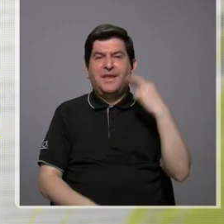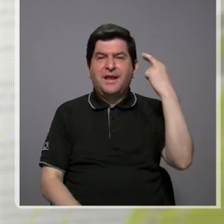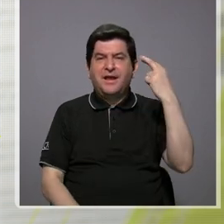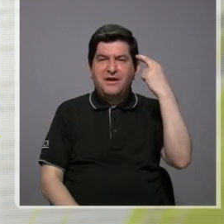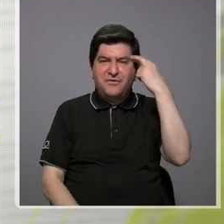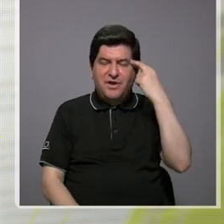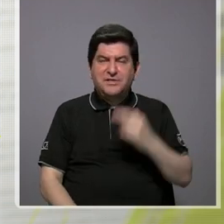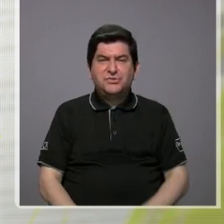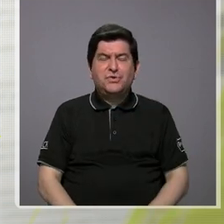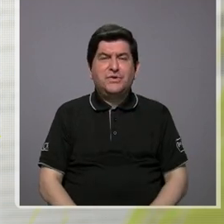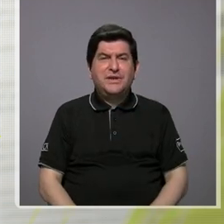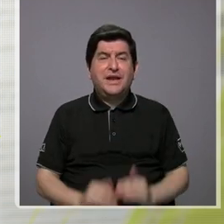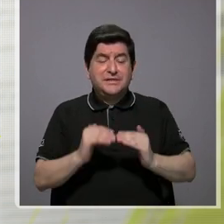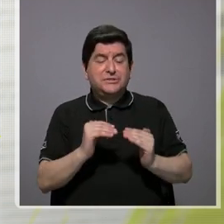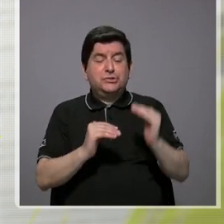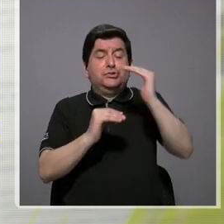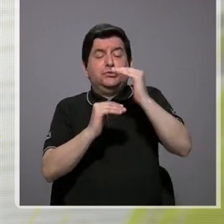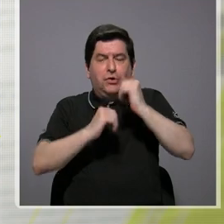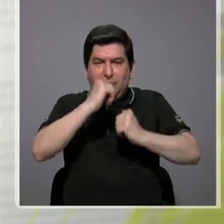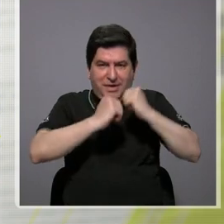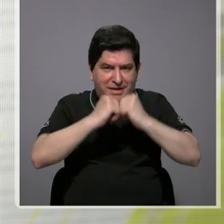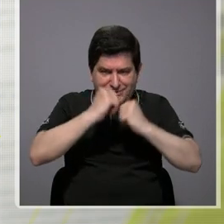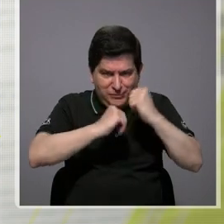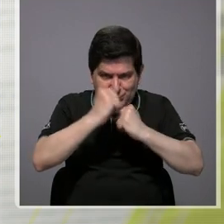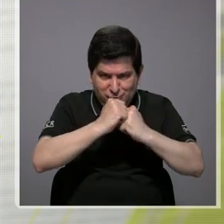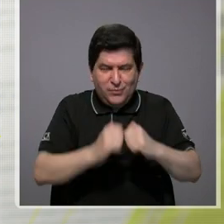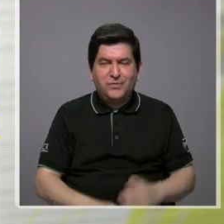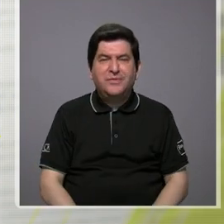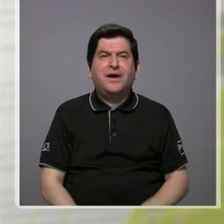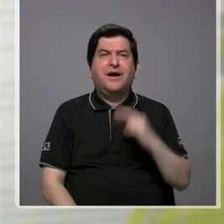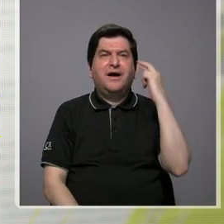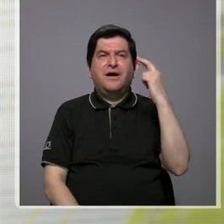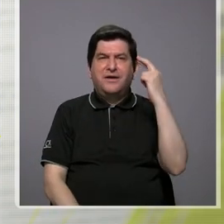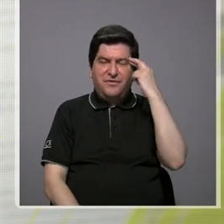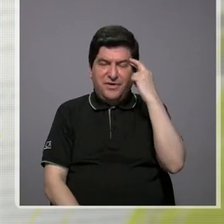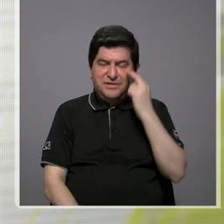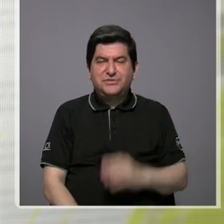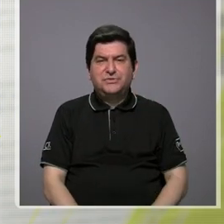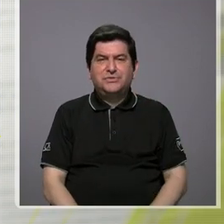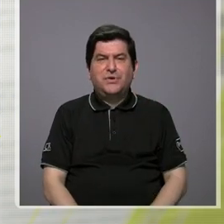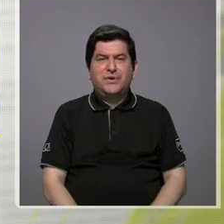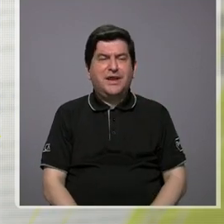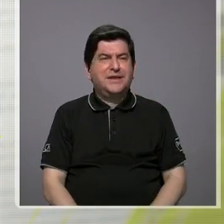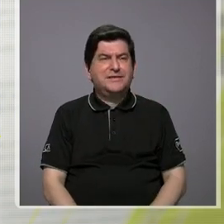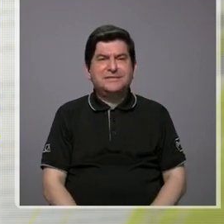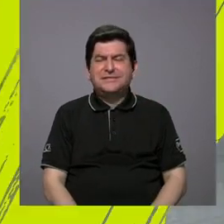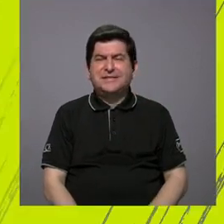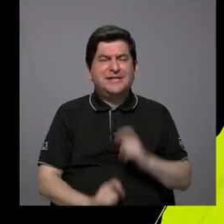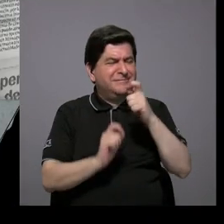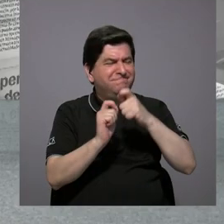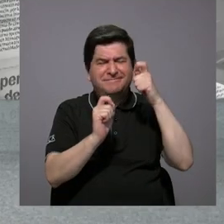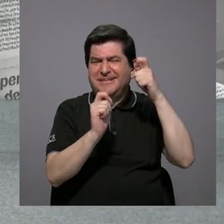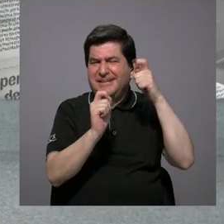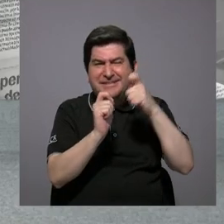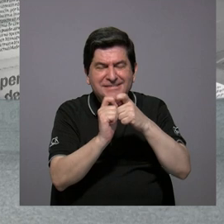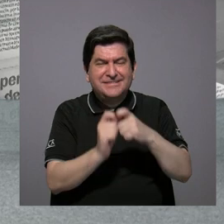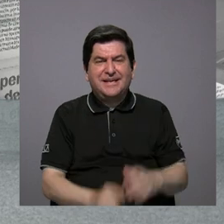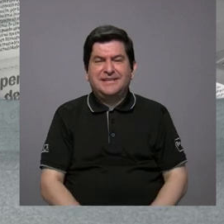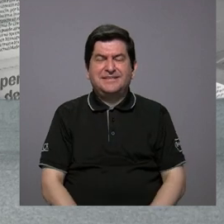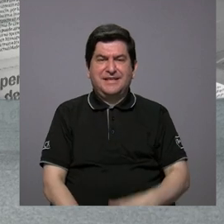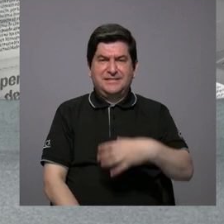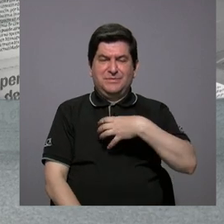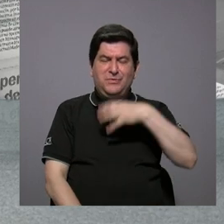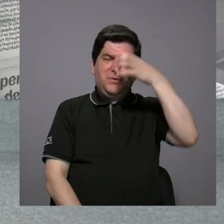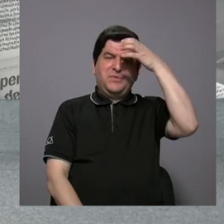superestructurales, causas estructurales muy propio de nuestra